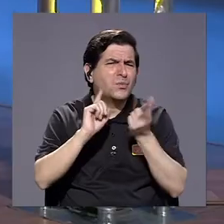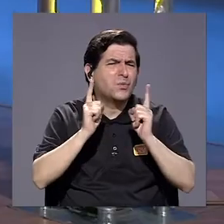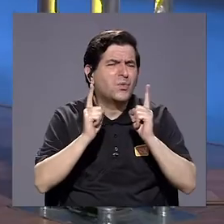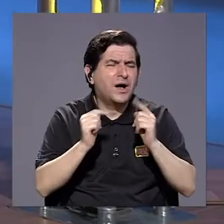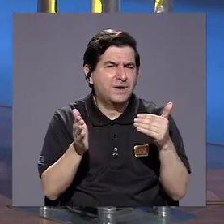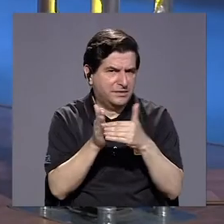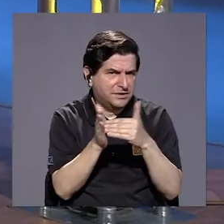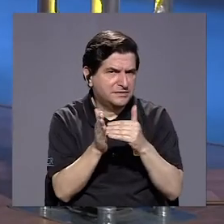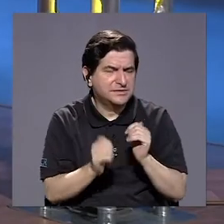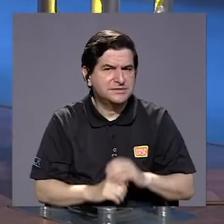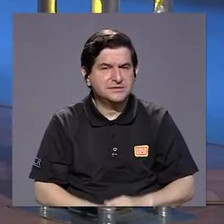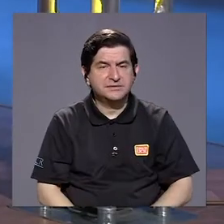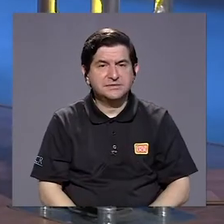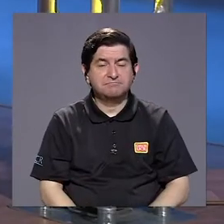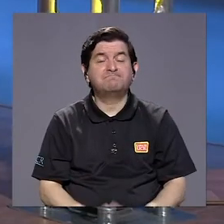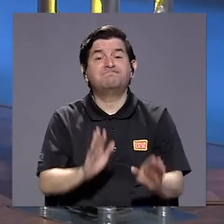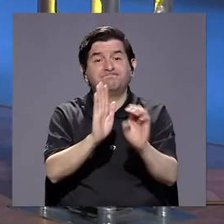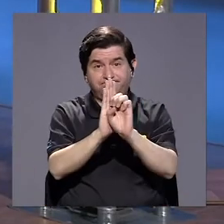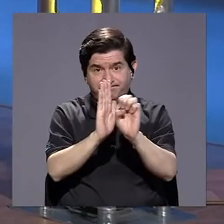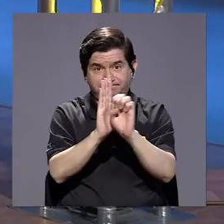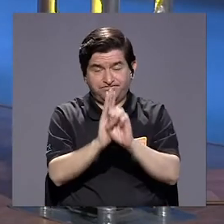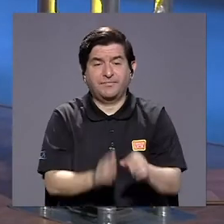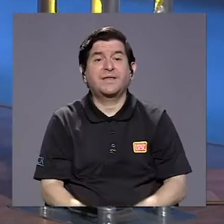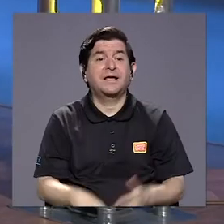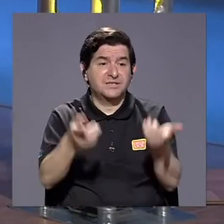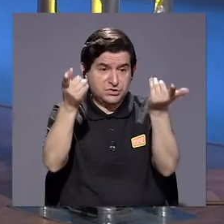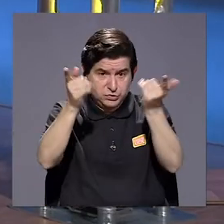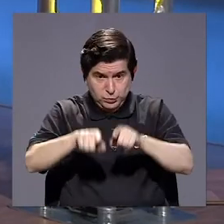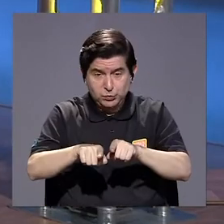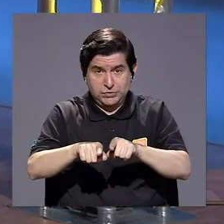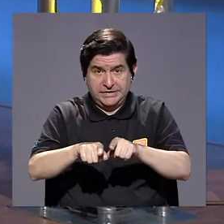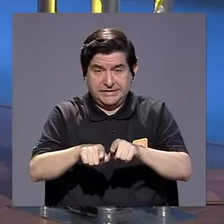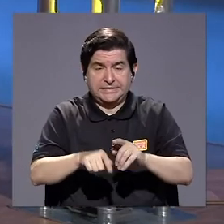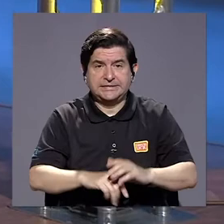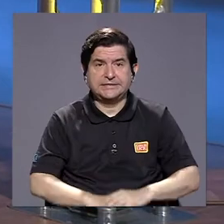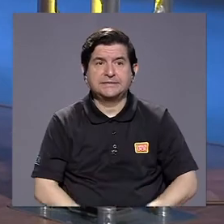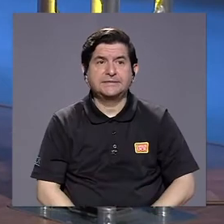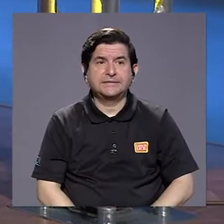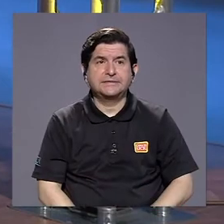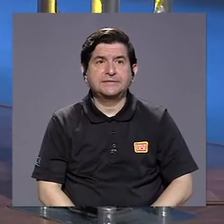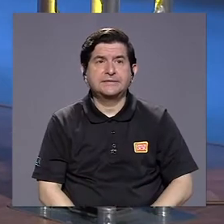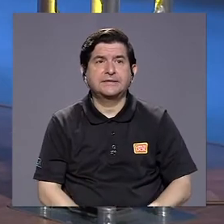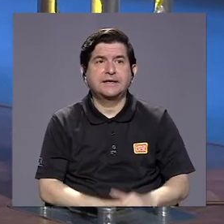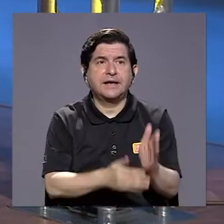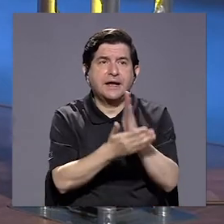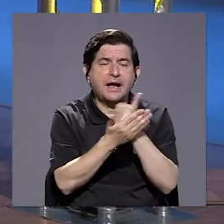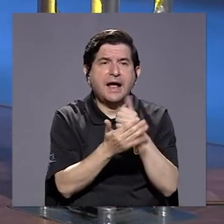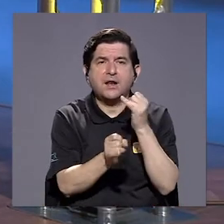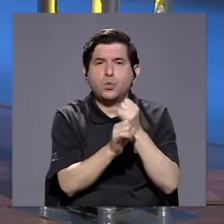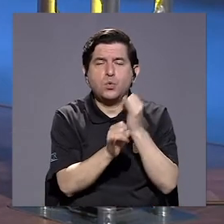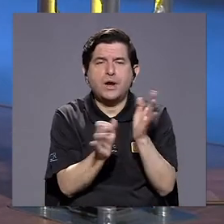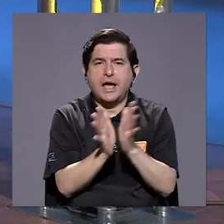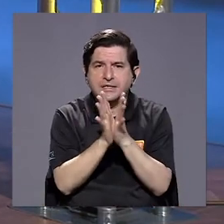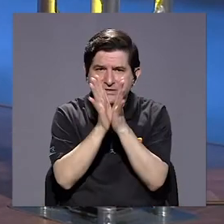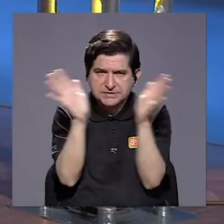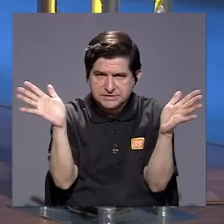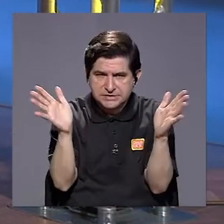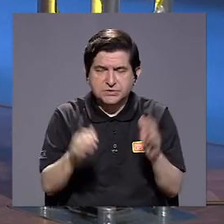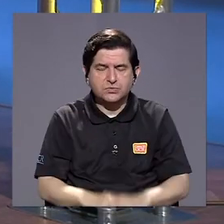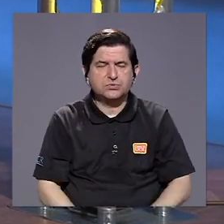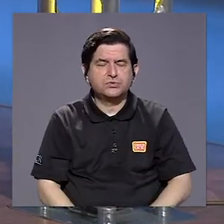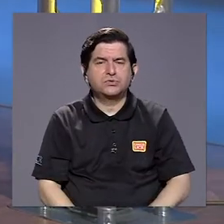¿Cómo qué sectores, Margarita? Pues, por ejemplo, nos ha sucedido que los datos de algunas instituciones